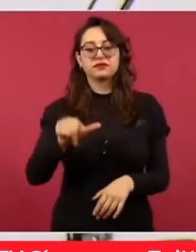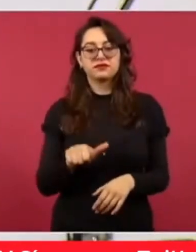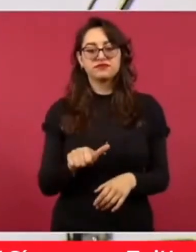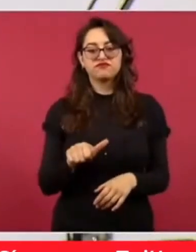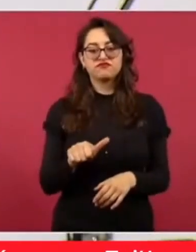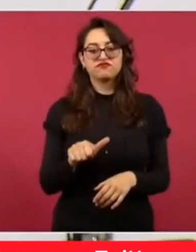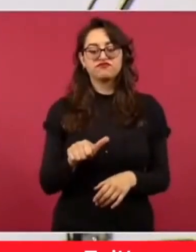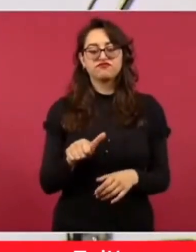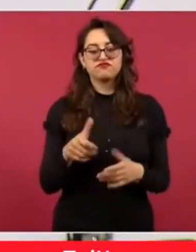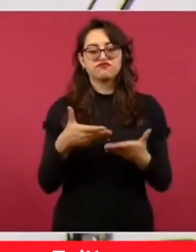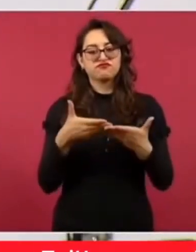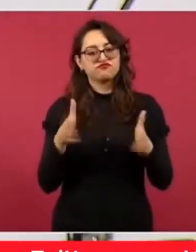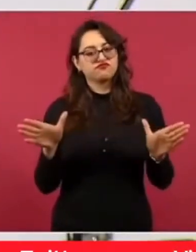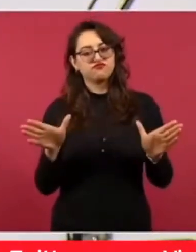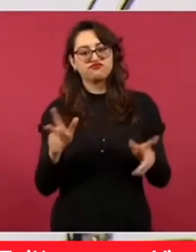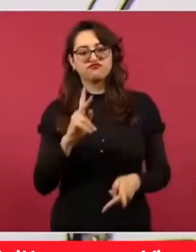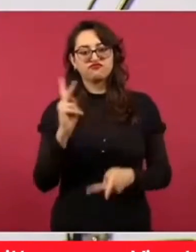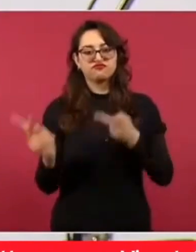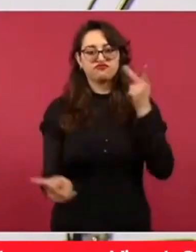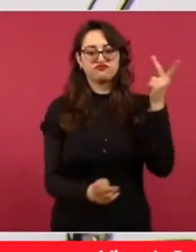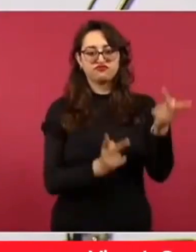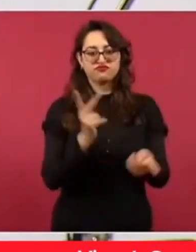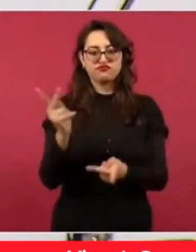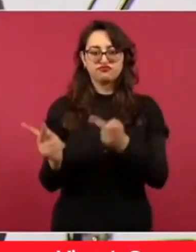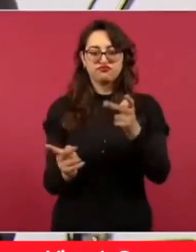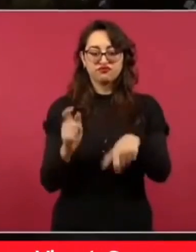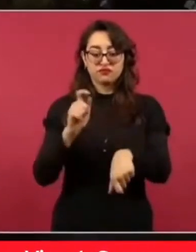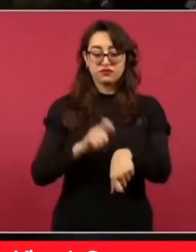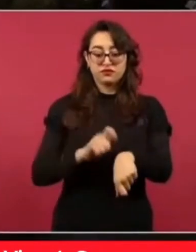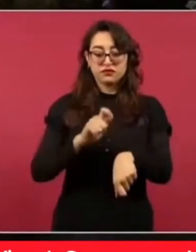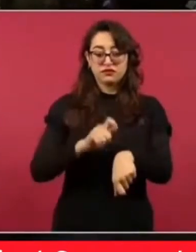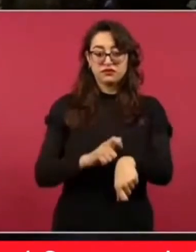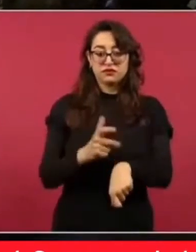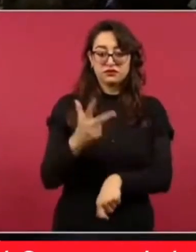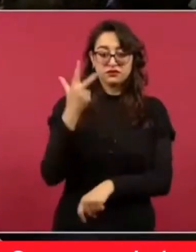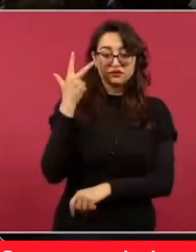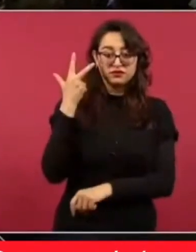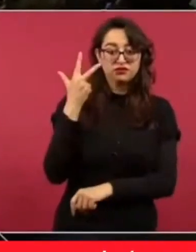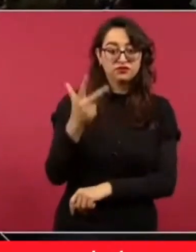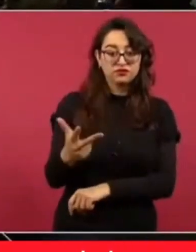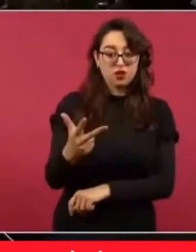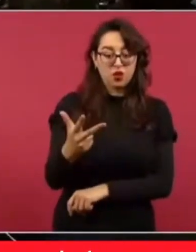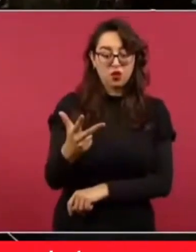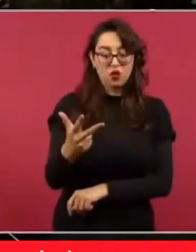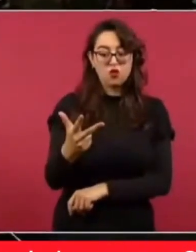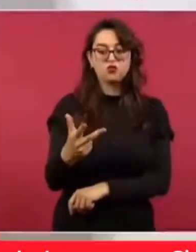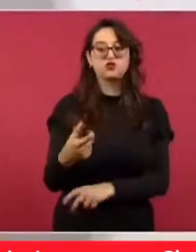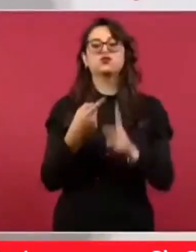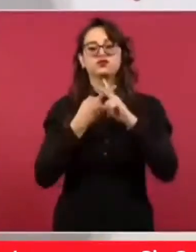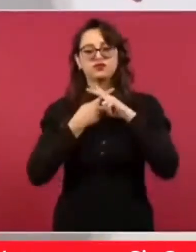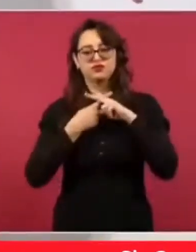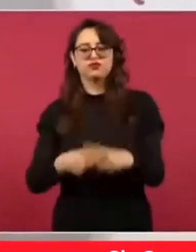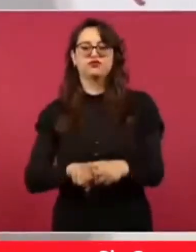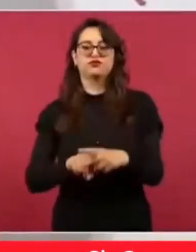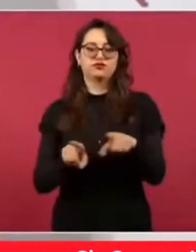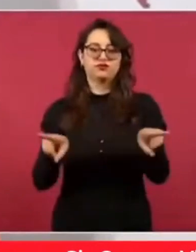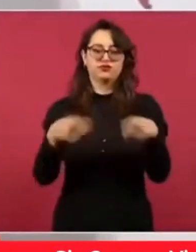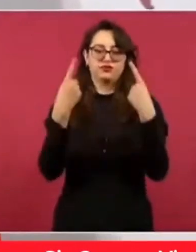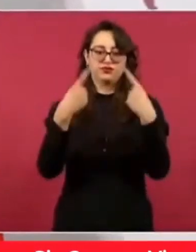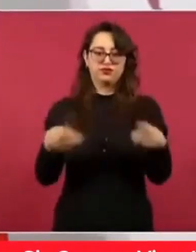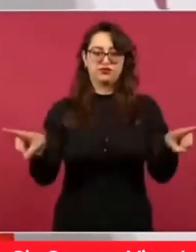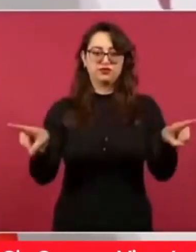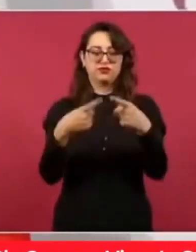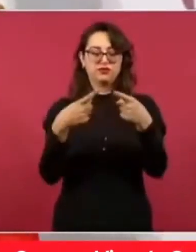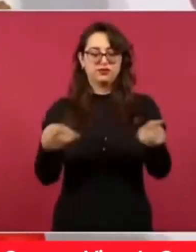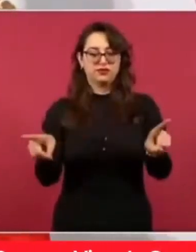Y a las ocho, mamás, mamás, a las ocho empieza el